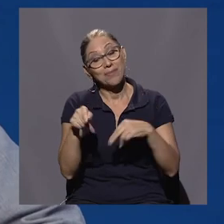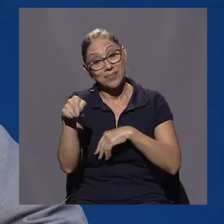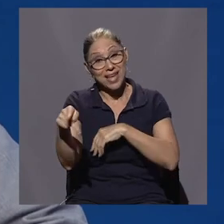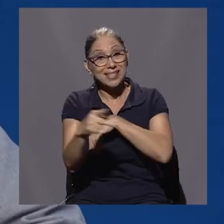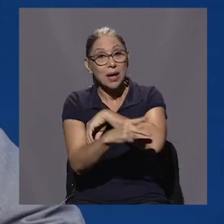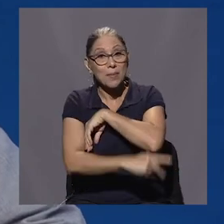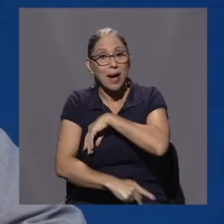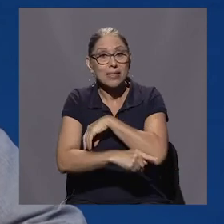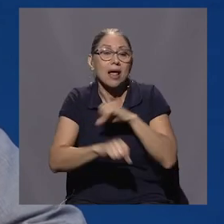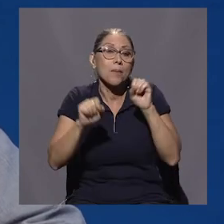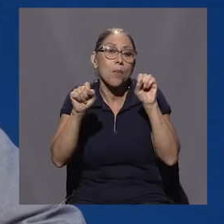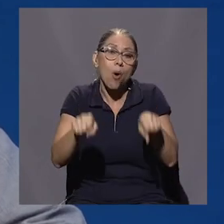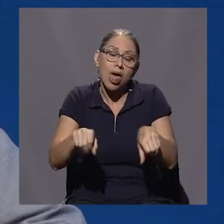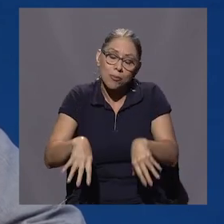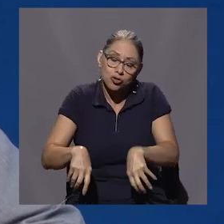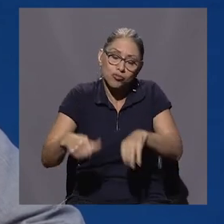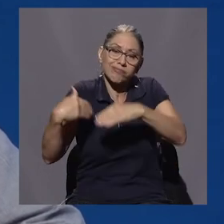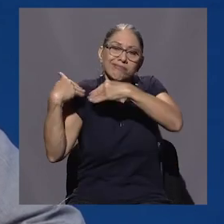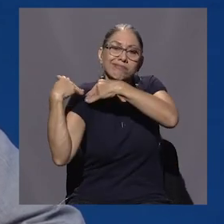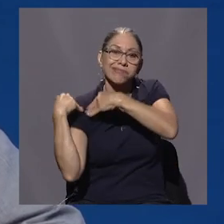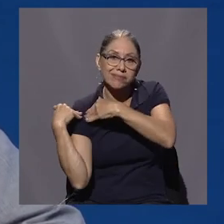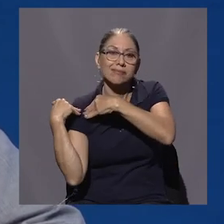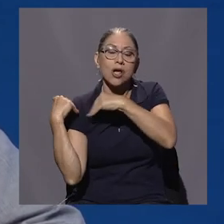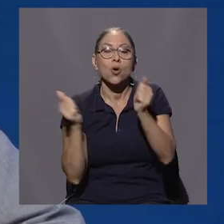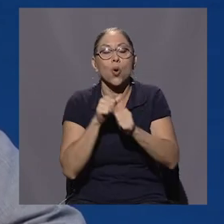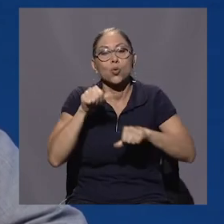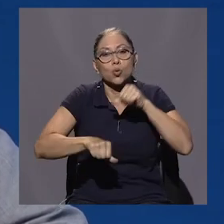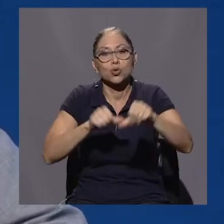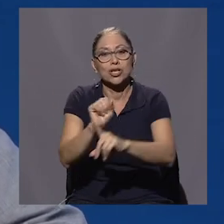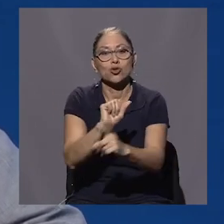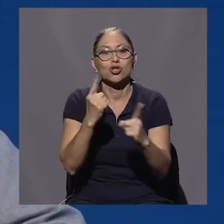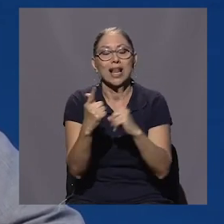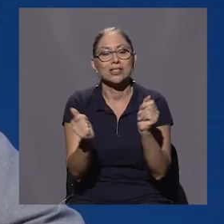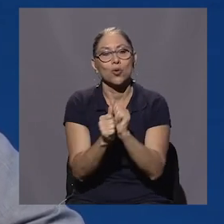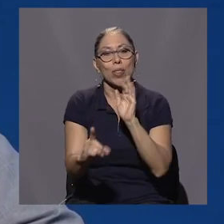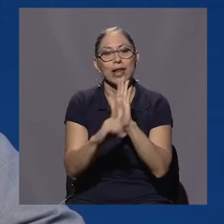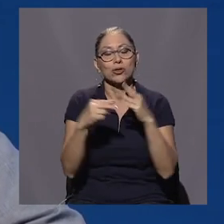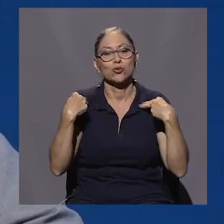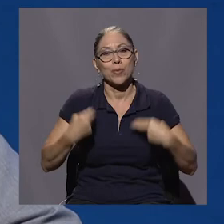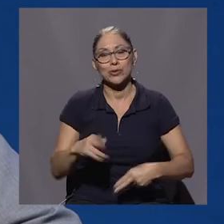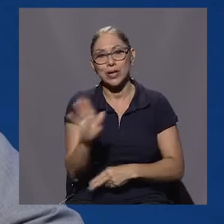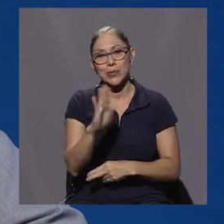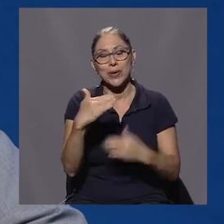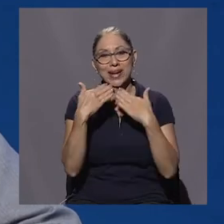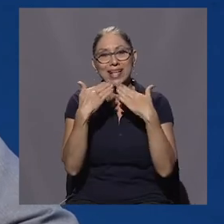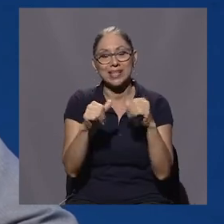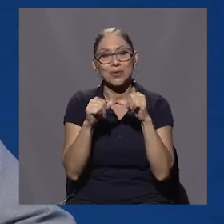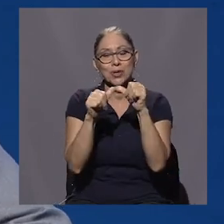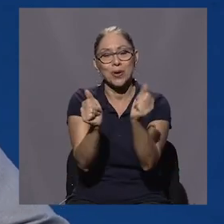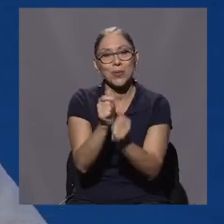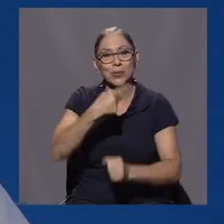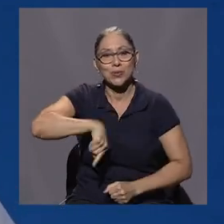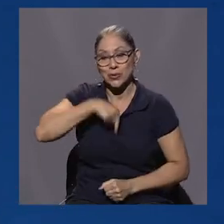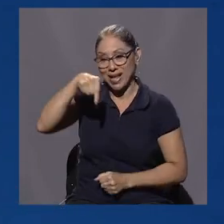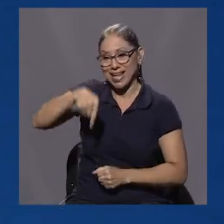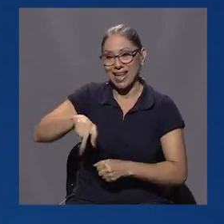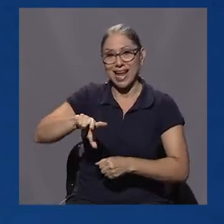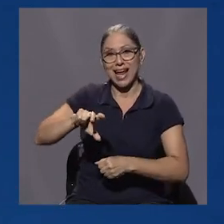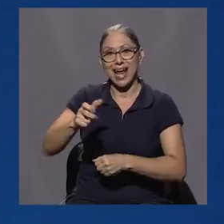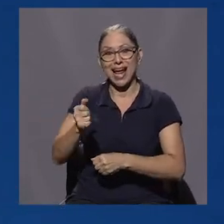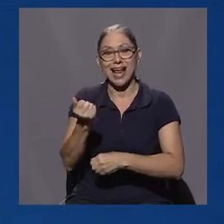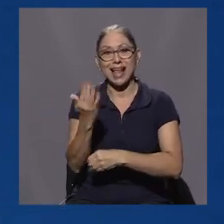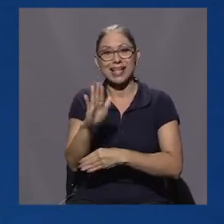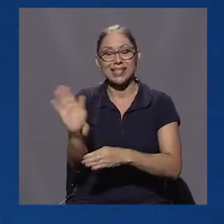patria la podamos llevar en los hombros como son las luchas sociales y los derechos humanos. Hasta luego, gracias por estar con nosotros acá en este canal